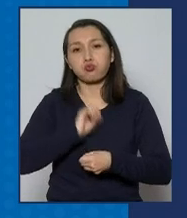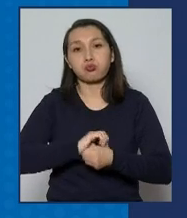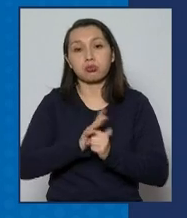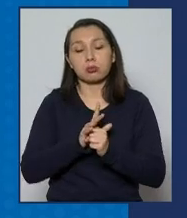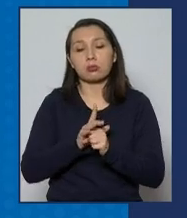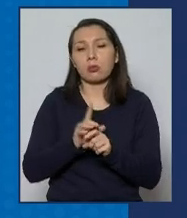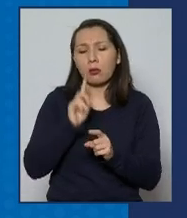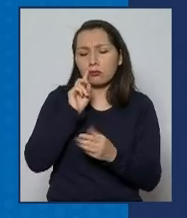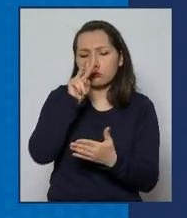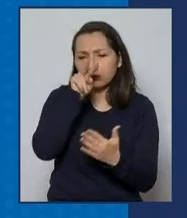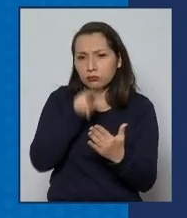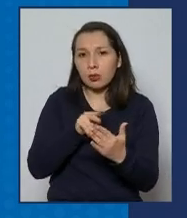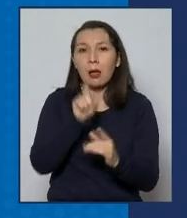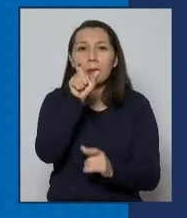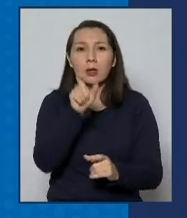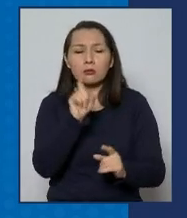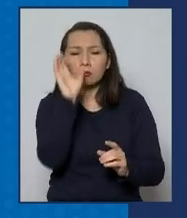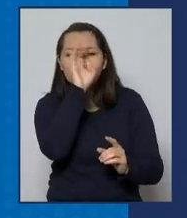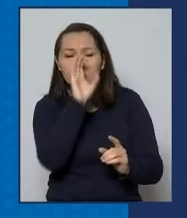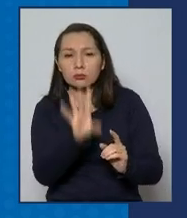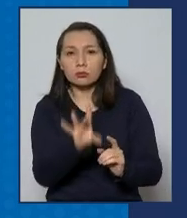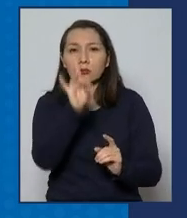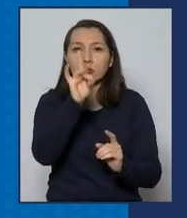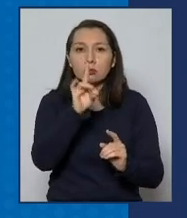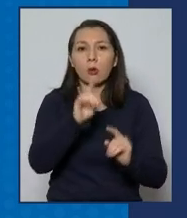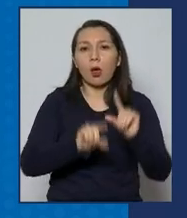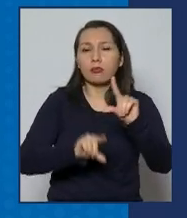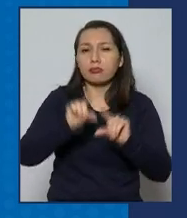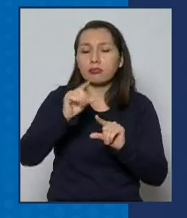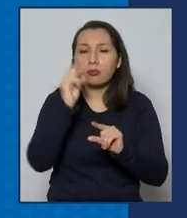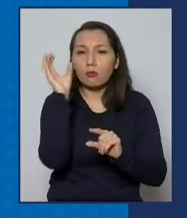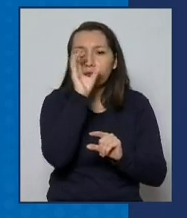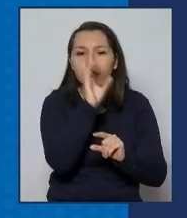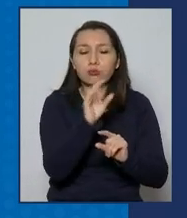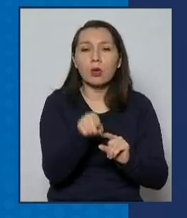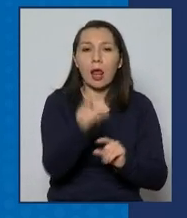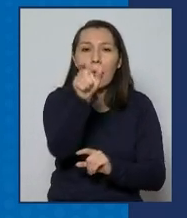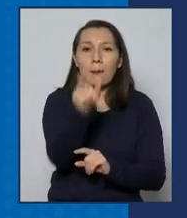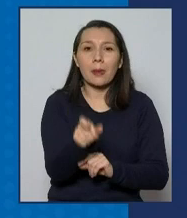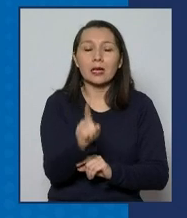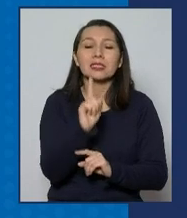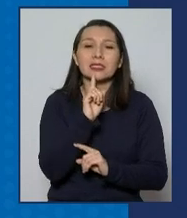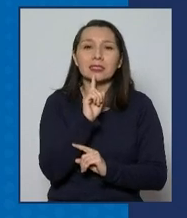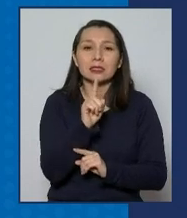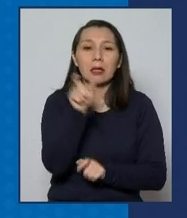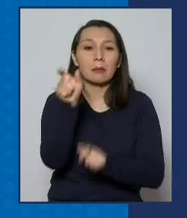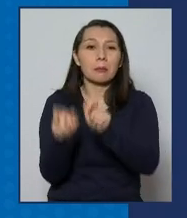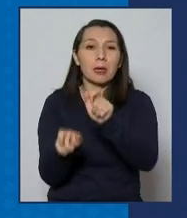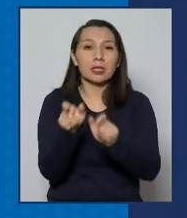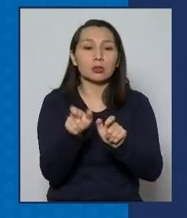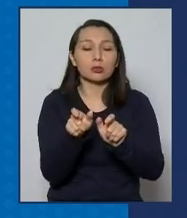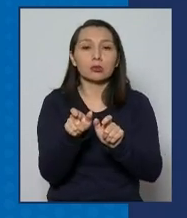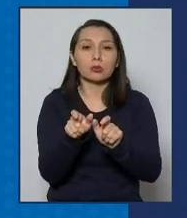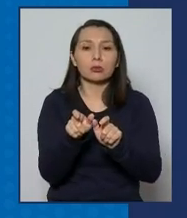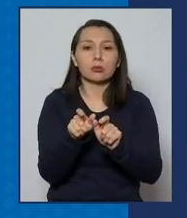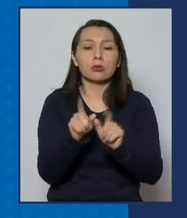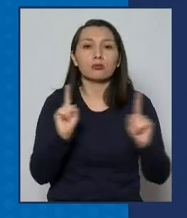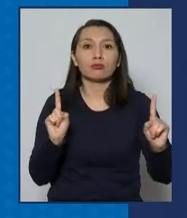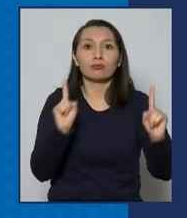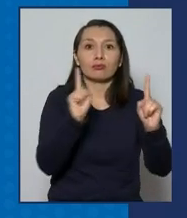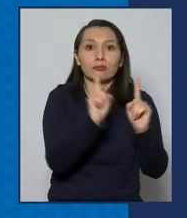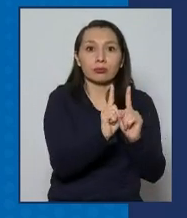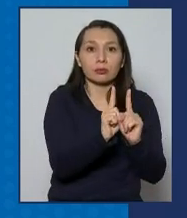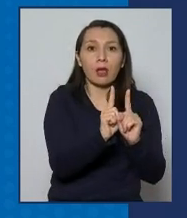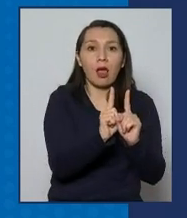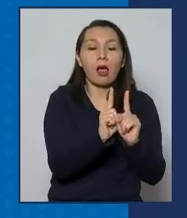obedecen a esta pesquisa dinámica dirigida de personas que han sido contacto